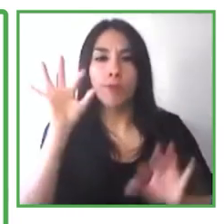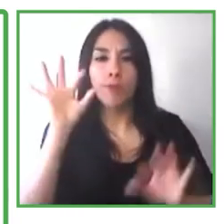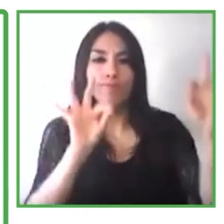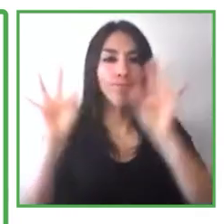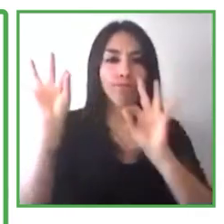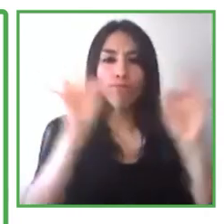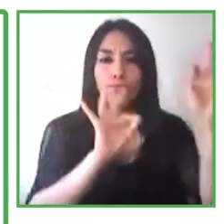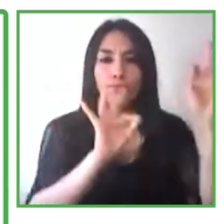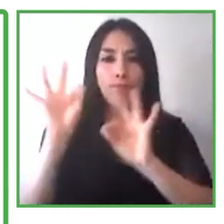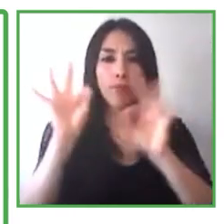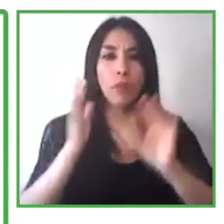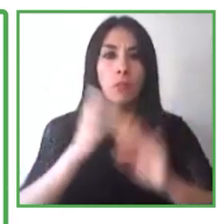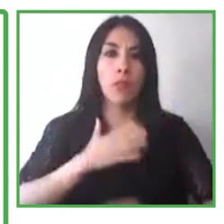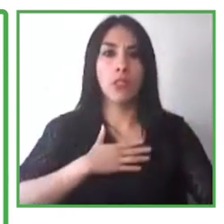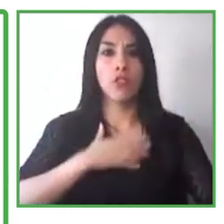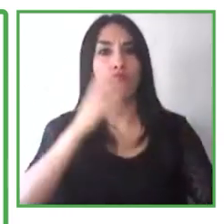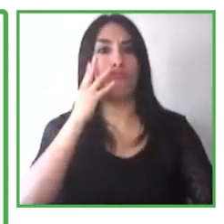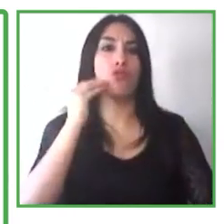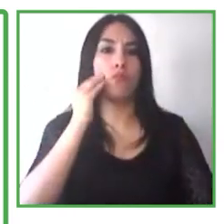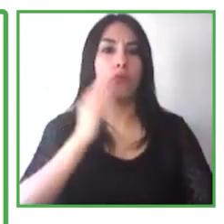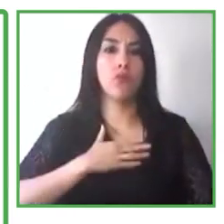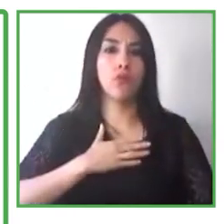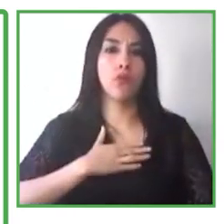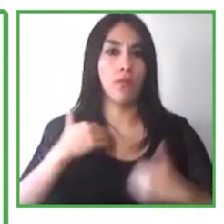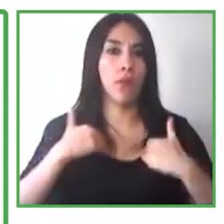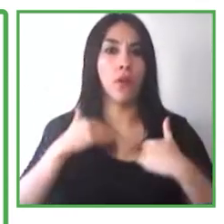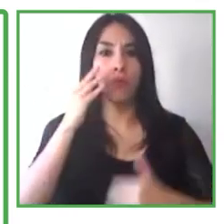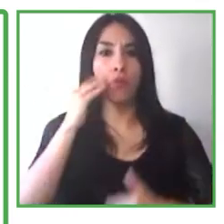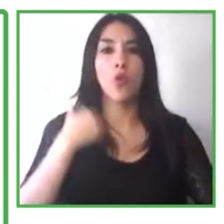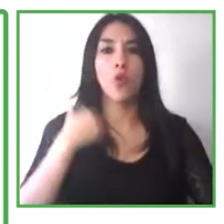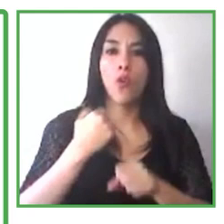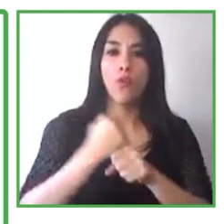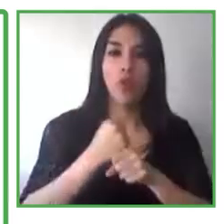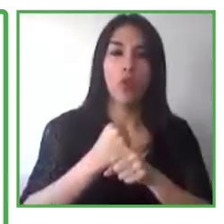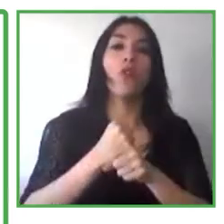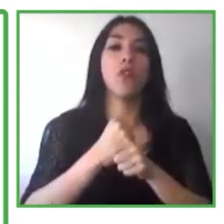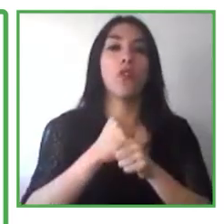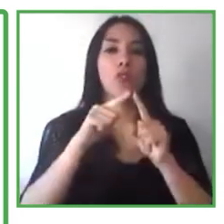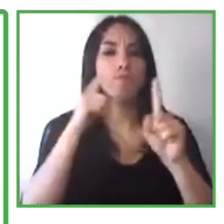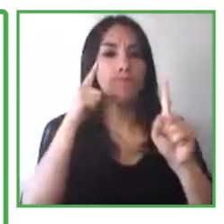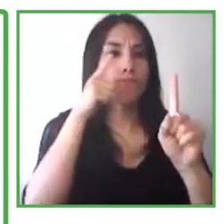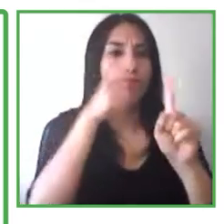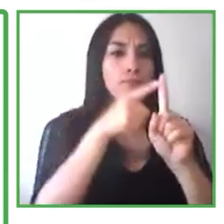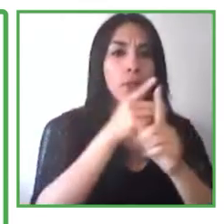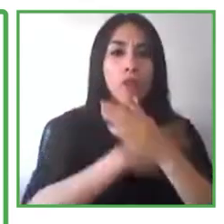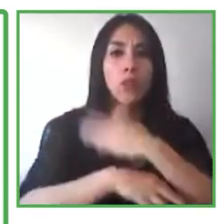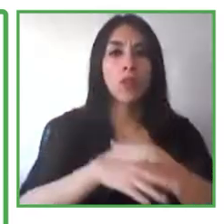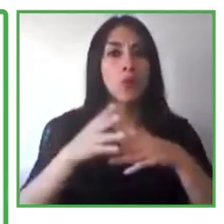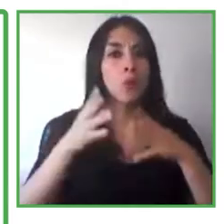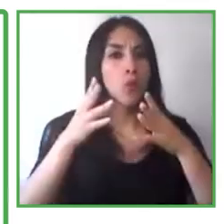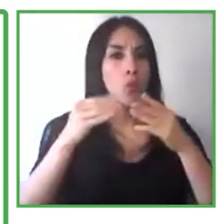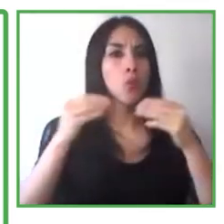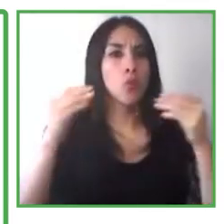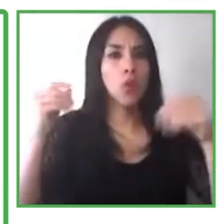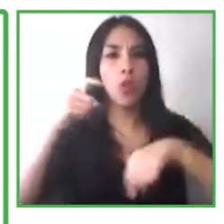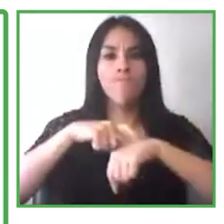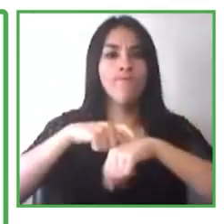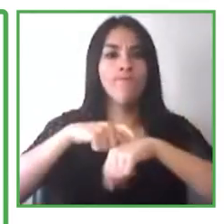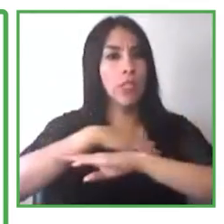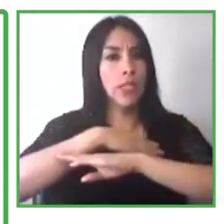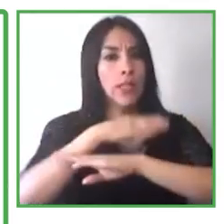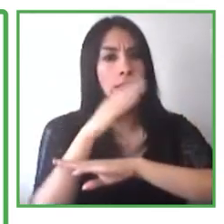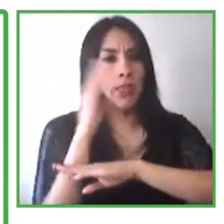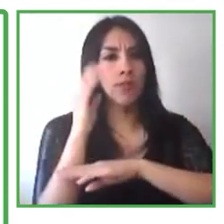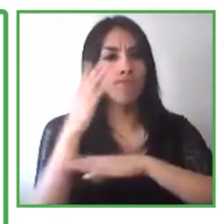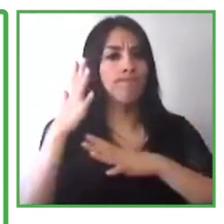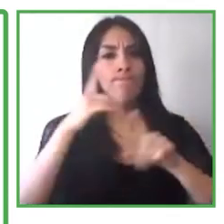empleo a las personas con discapacidades. Sabemos que hay millones de trabajos en los distintos roles de tecnología, la información TI